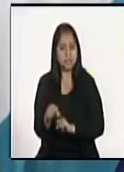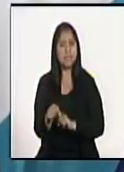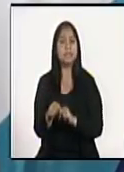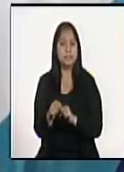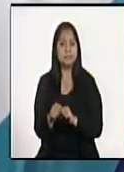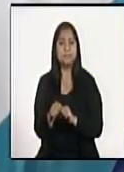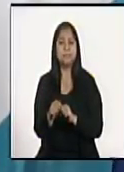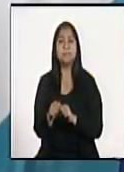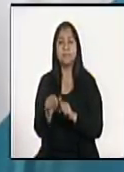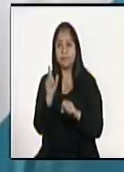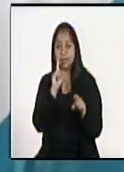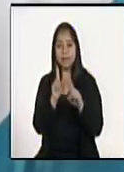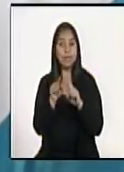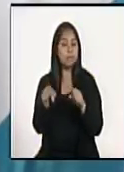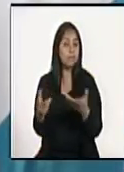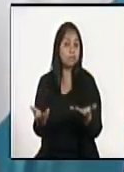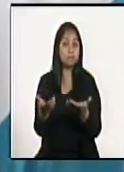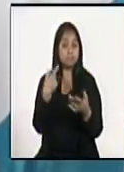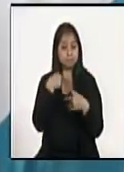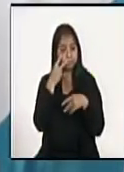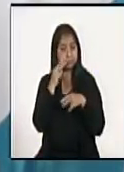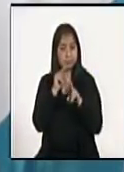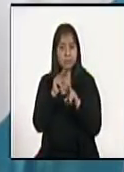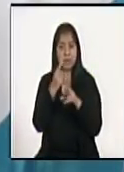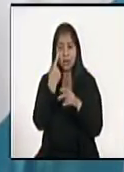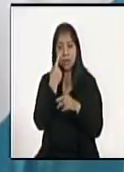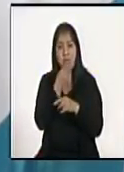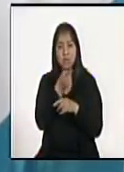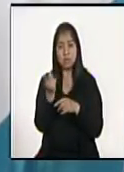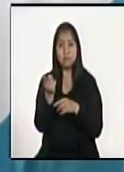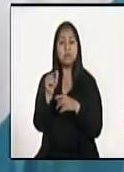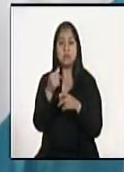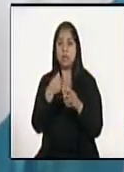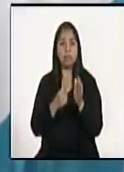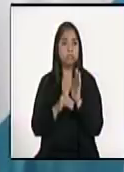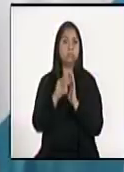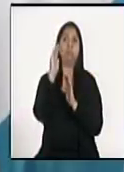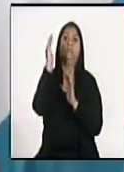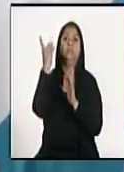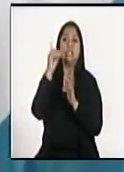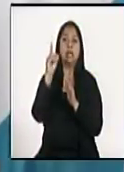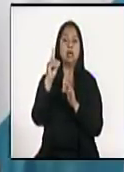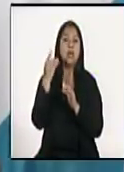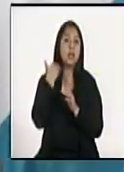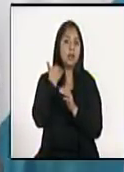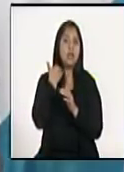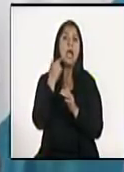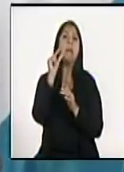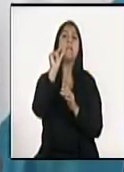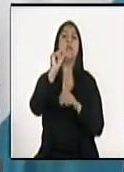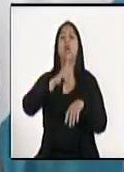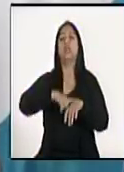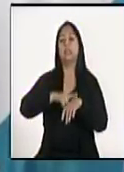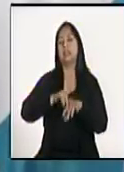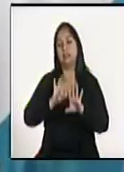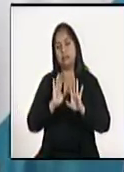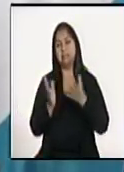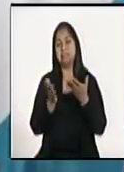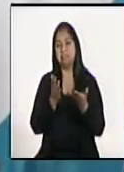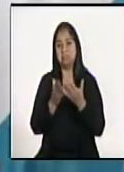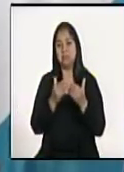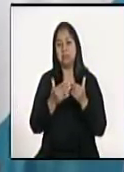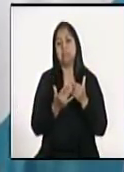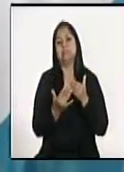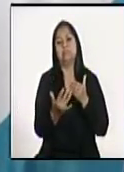pues hemos visto, como mencionaba, se ha incrementado en forma temporal. Creemos que esto es temporal y que en los